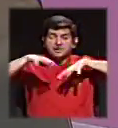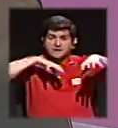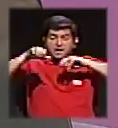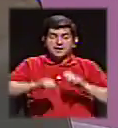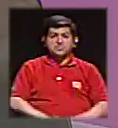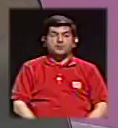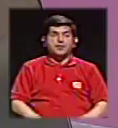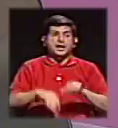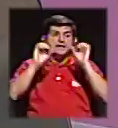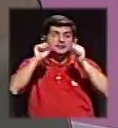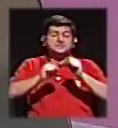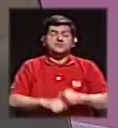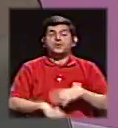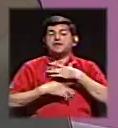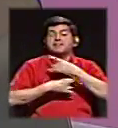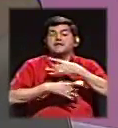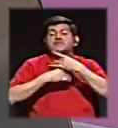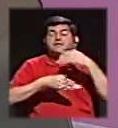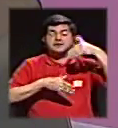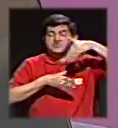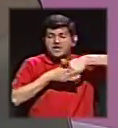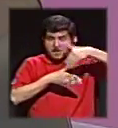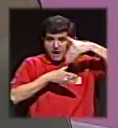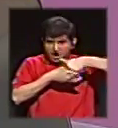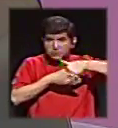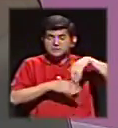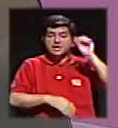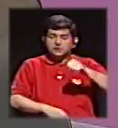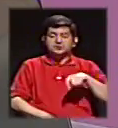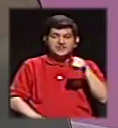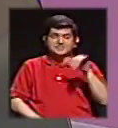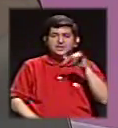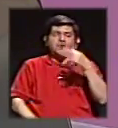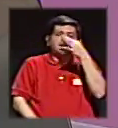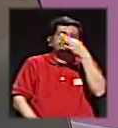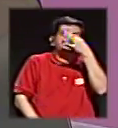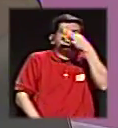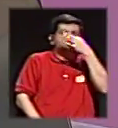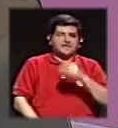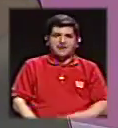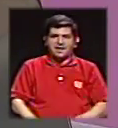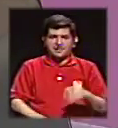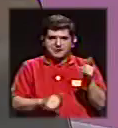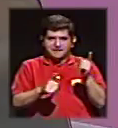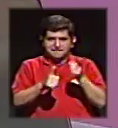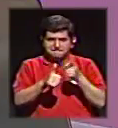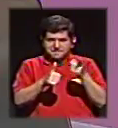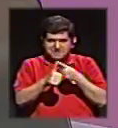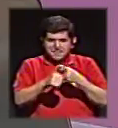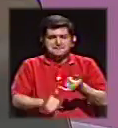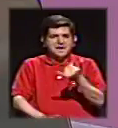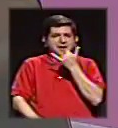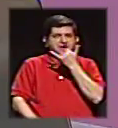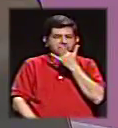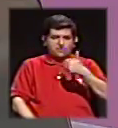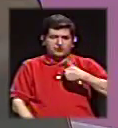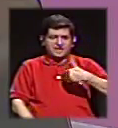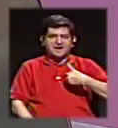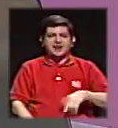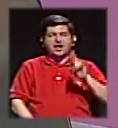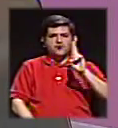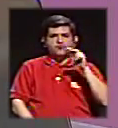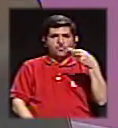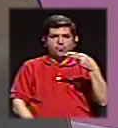si la logra enamorar, ve, a lo interno sí es enamorar. Y ese fue el principal error, me parece, Rodolfo Hernández,